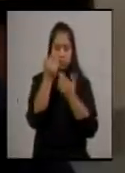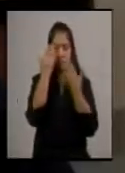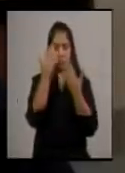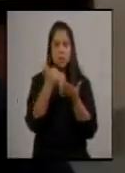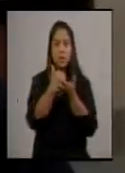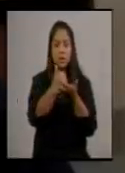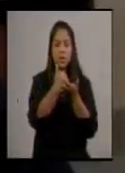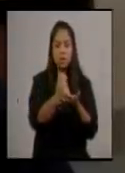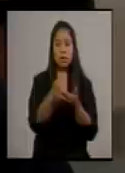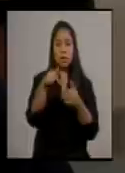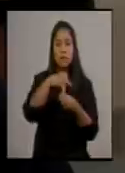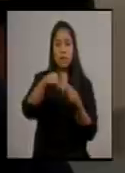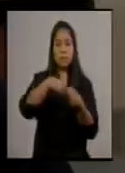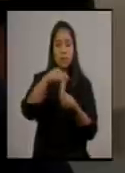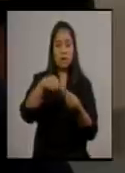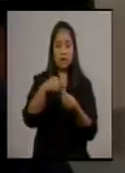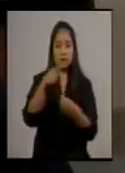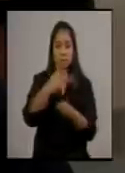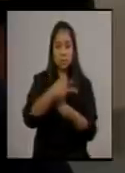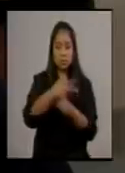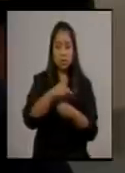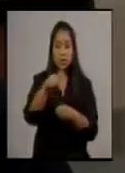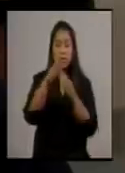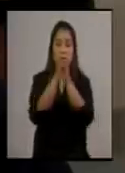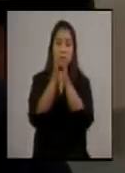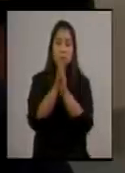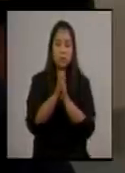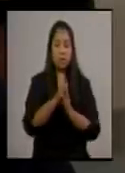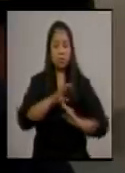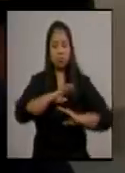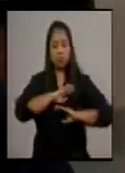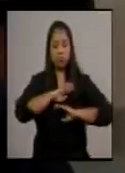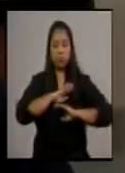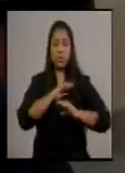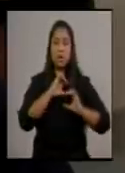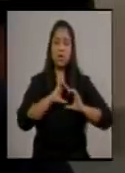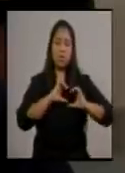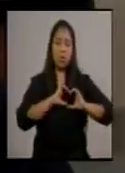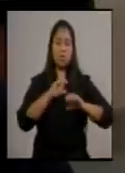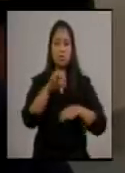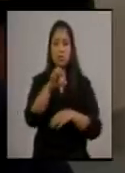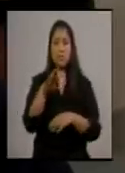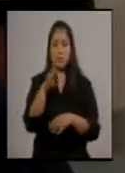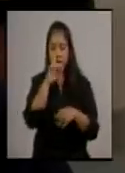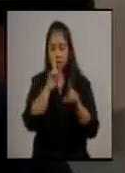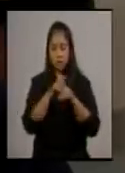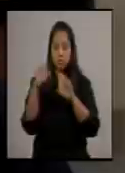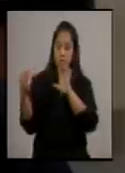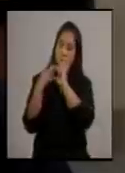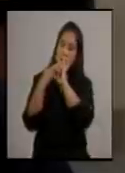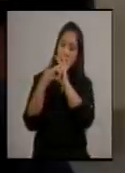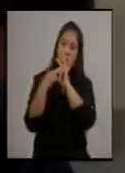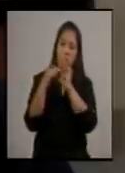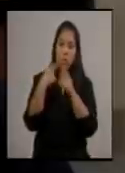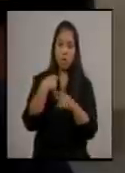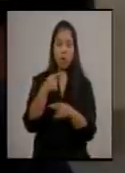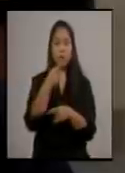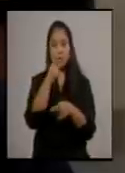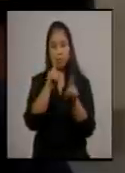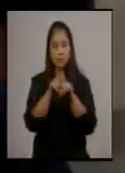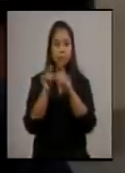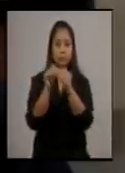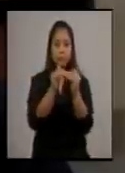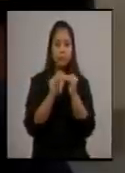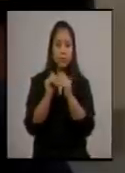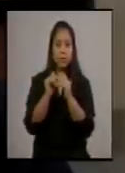Y que este domingo sea un domingo que nos llene de paz nuestros corazones, que nos una a los guatemaltecos según la causa común. La causa común